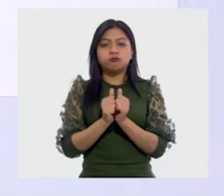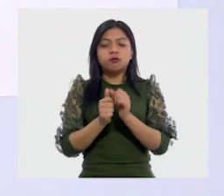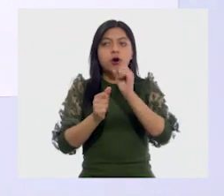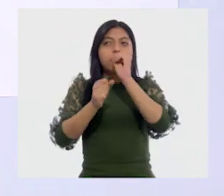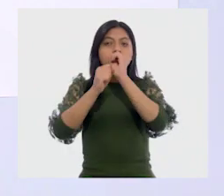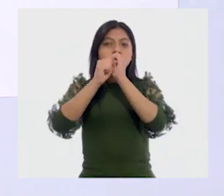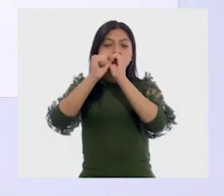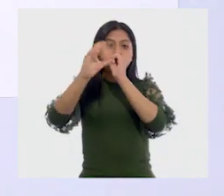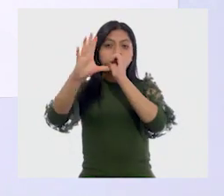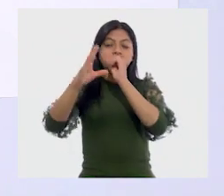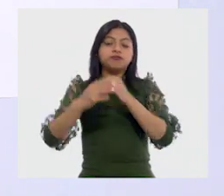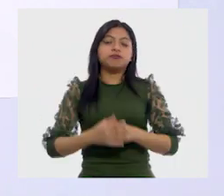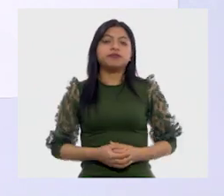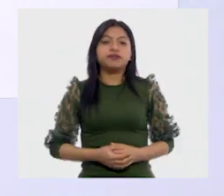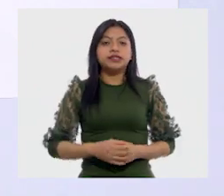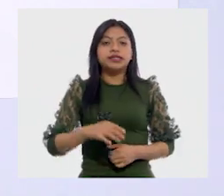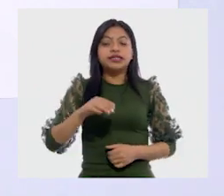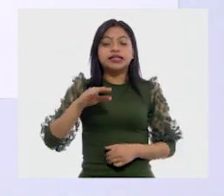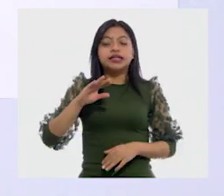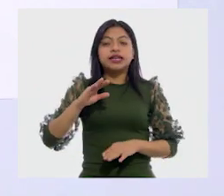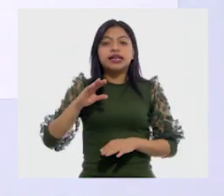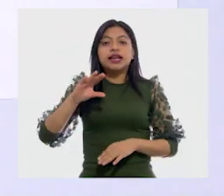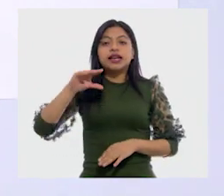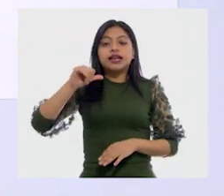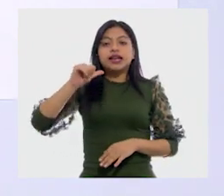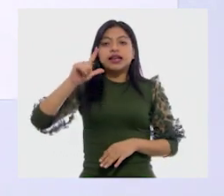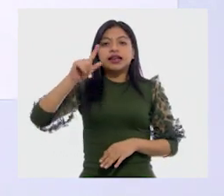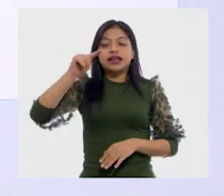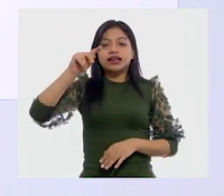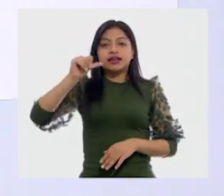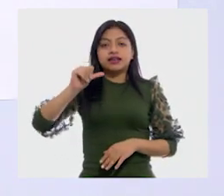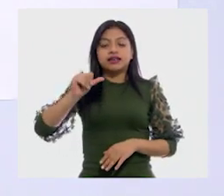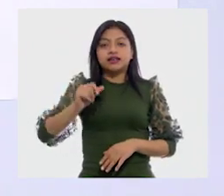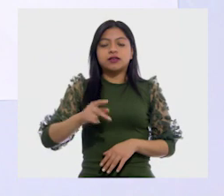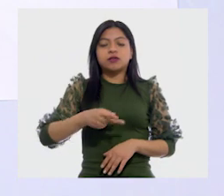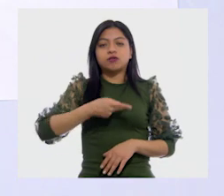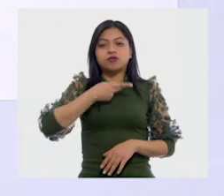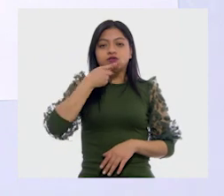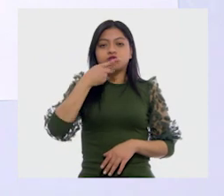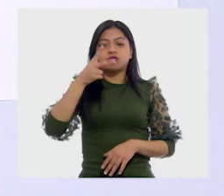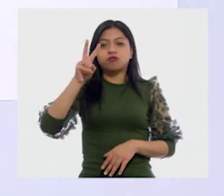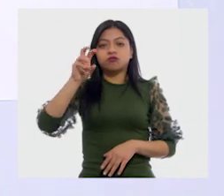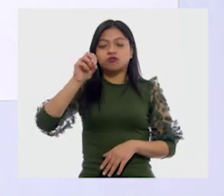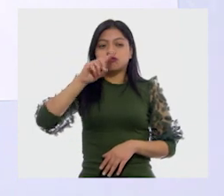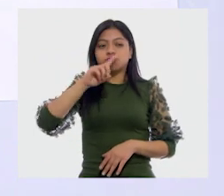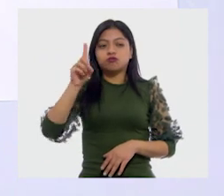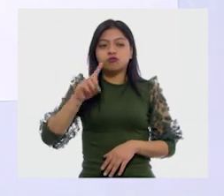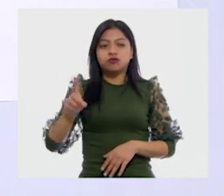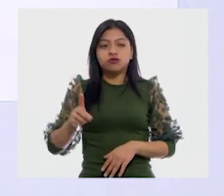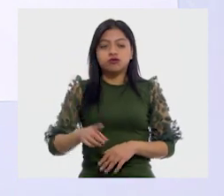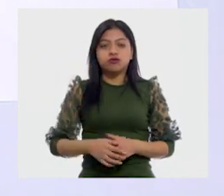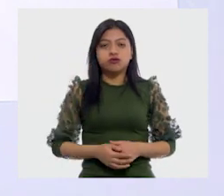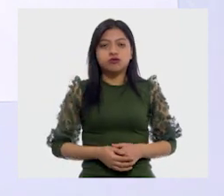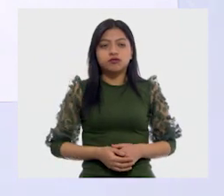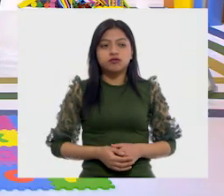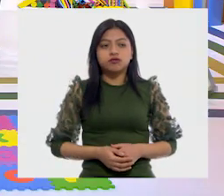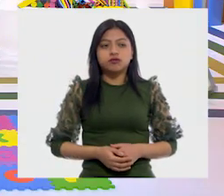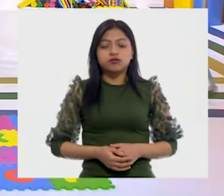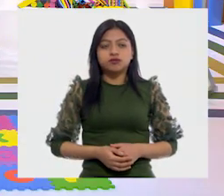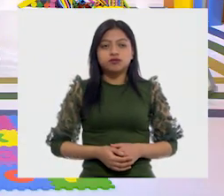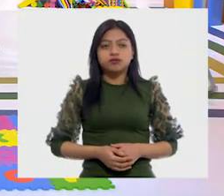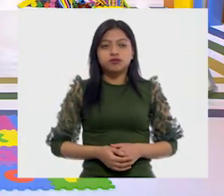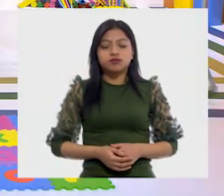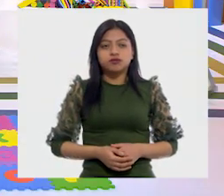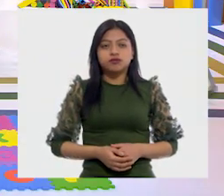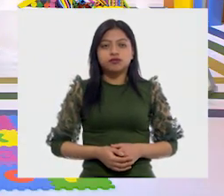L de AL. Al... Una I. Ta. I. Ta. Y aquí, ¿vos con